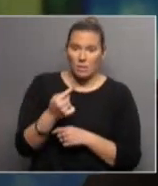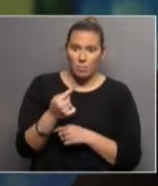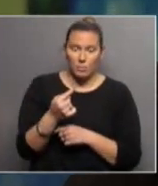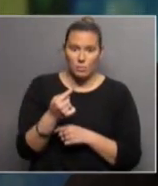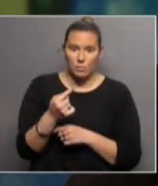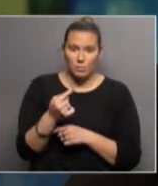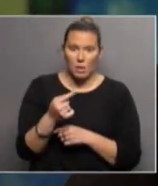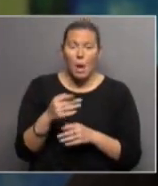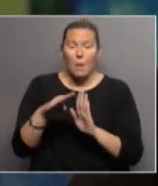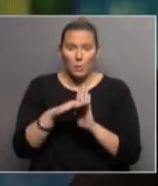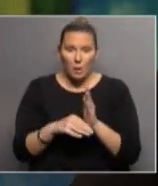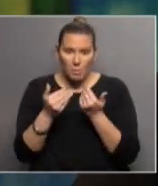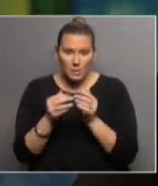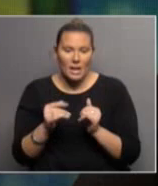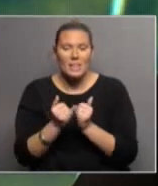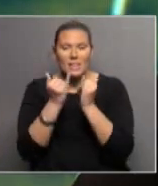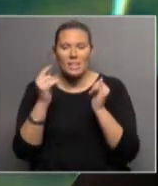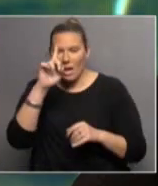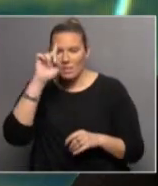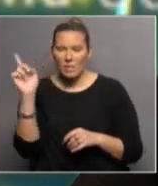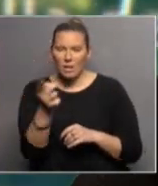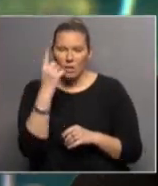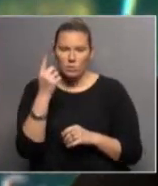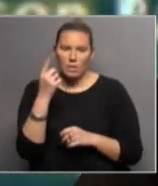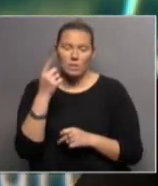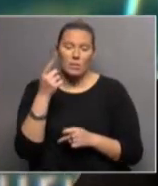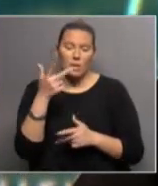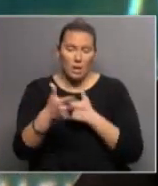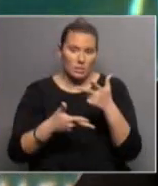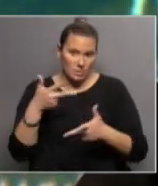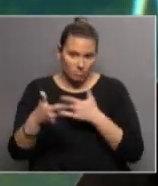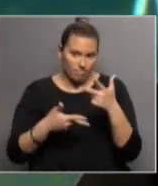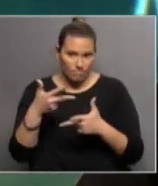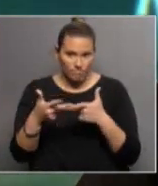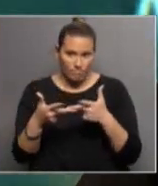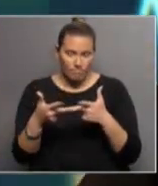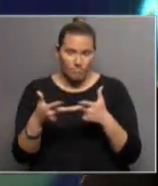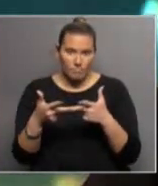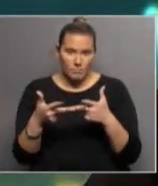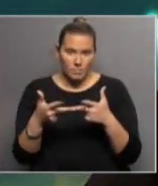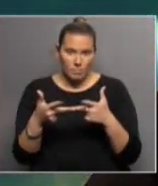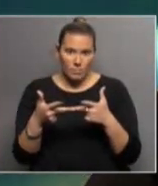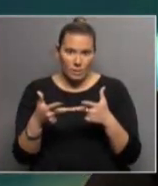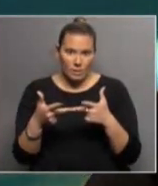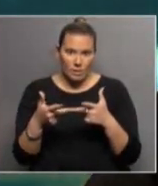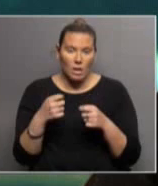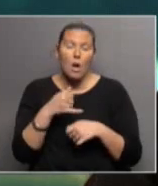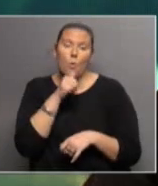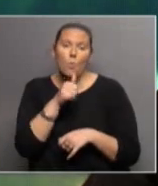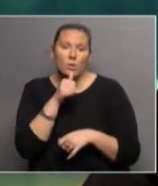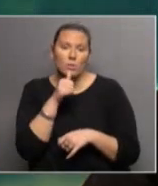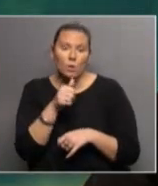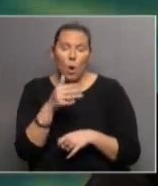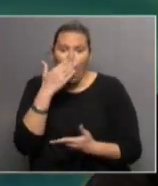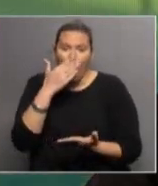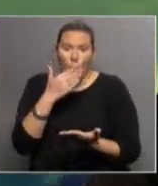principio del programa, es el Día Internacional de las Lenguas de Señas. Y bueno, les cuento que según